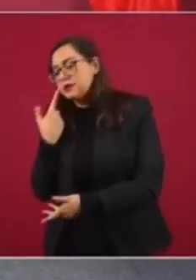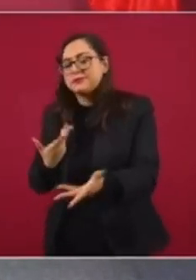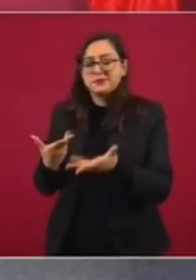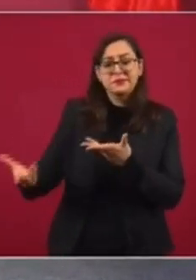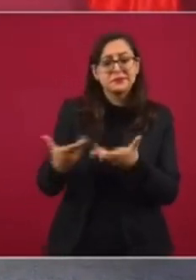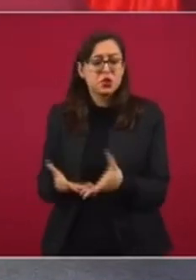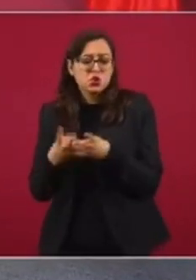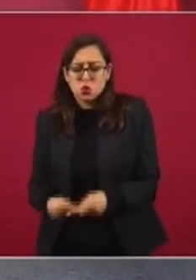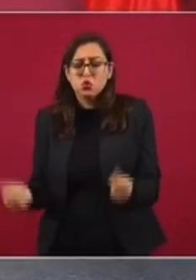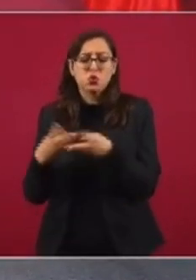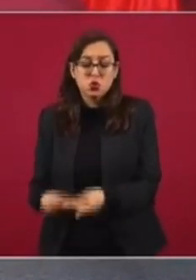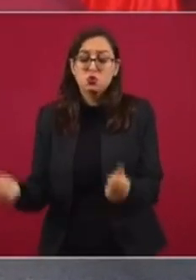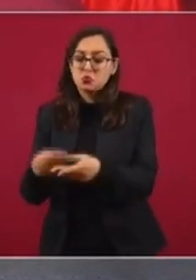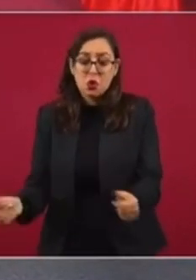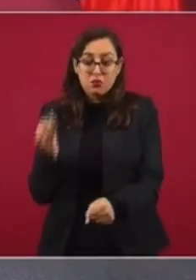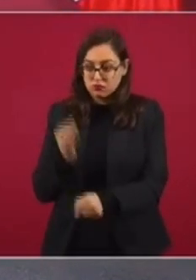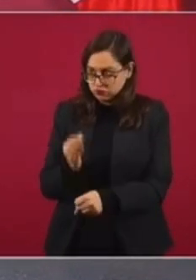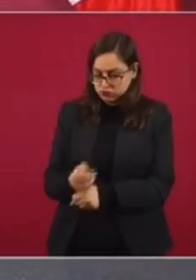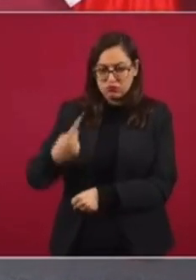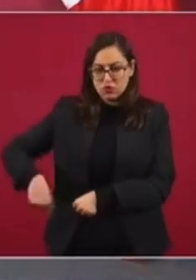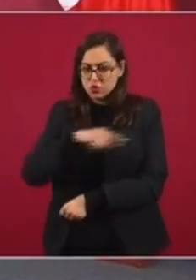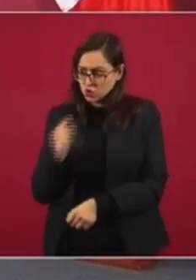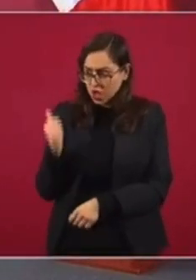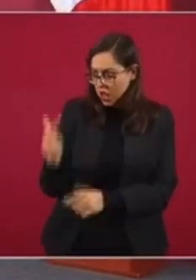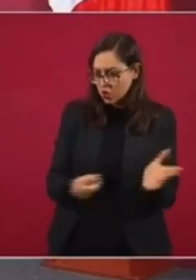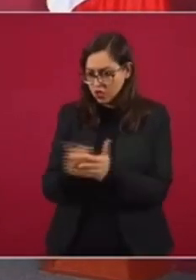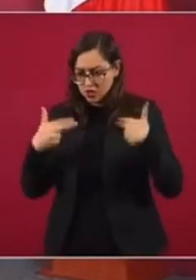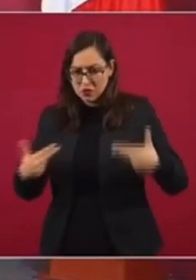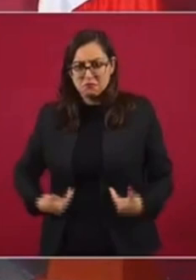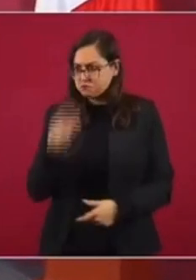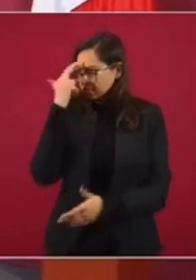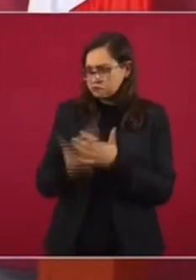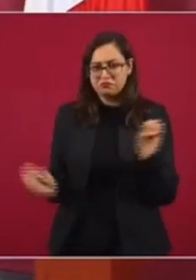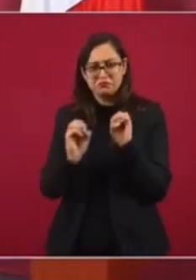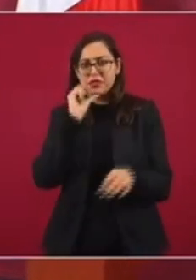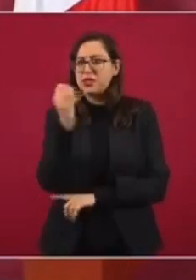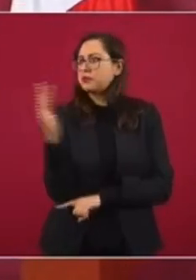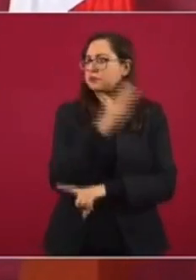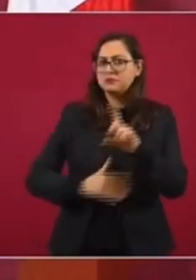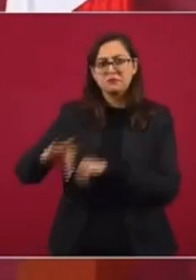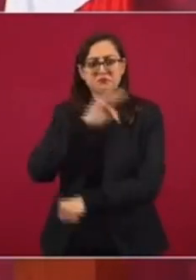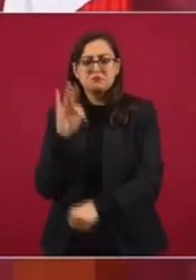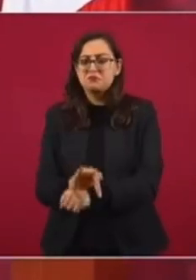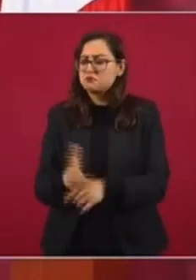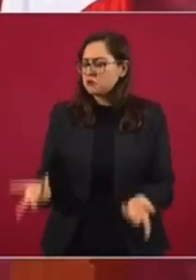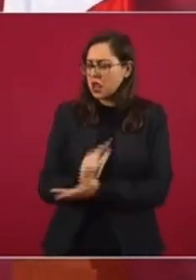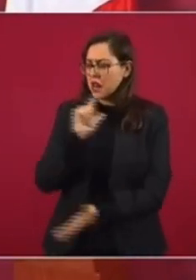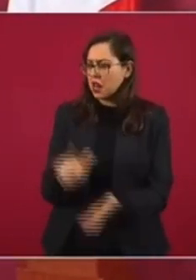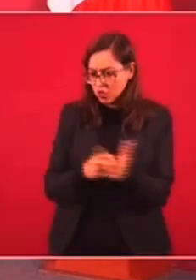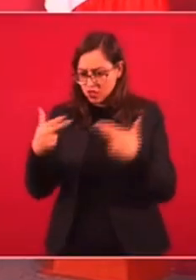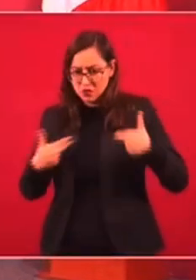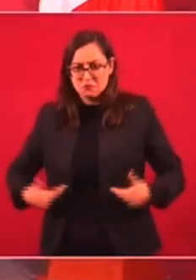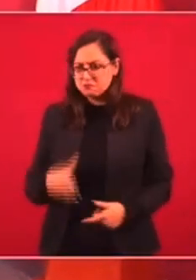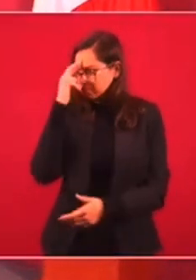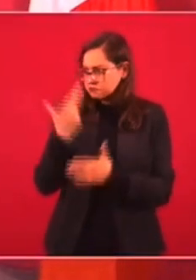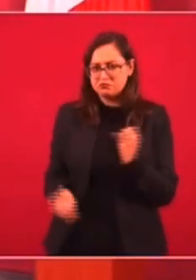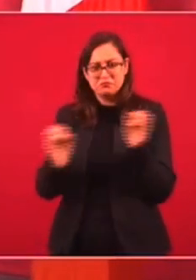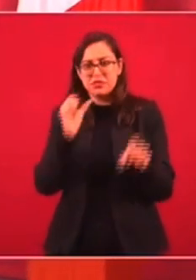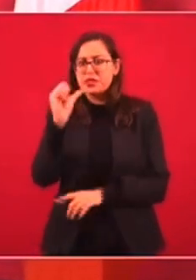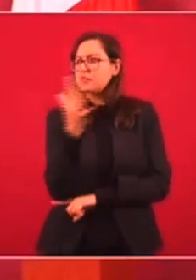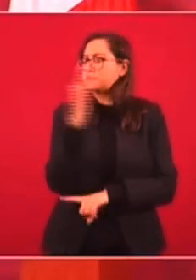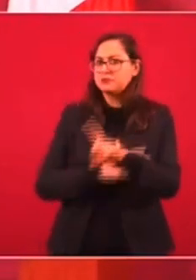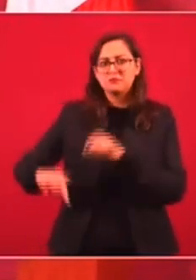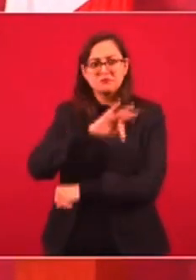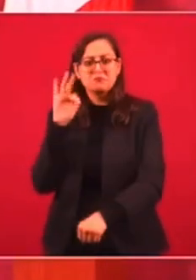No hay ningún atropello a derechos humanos. Se protege el medio ambiente. No se comete ninguna injusticia. Se protege el medio ambiente.